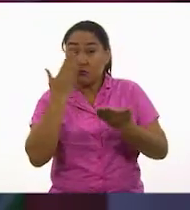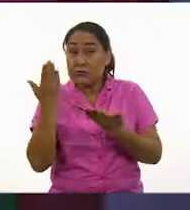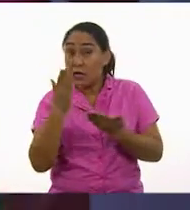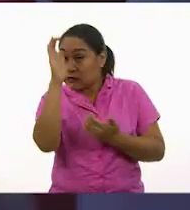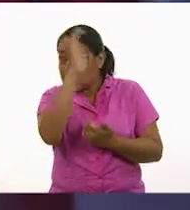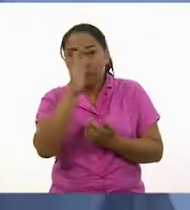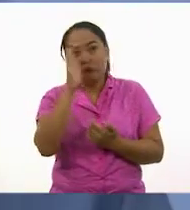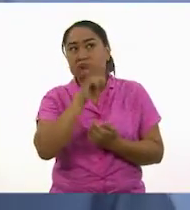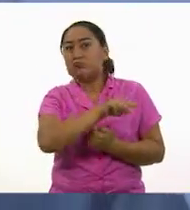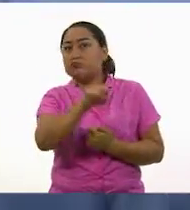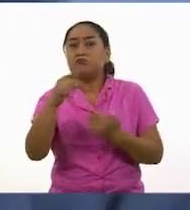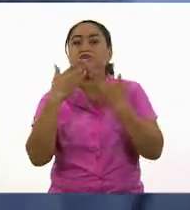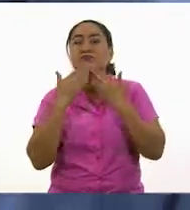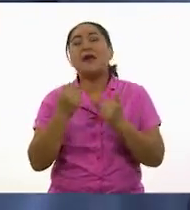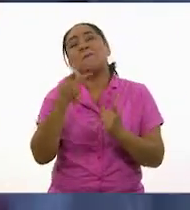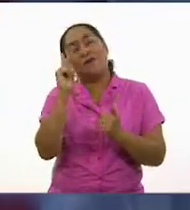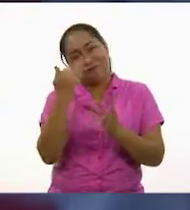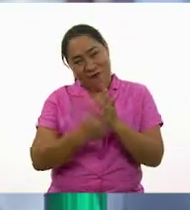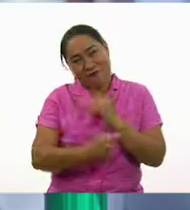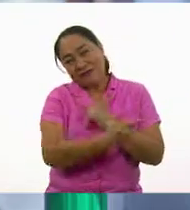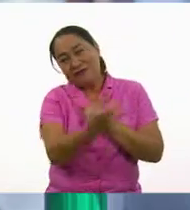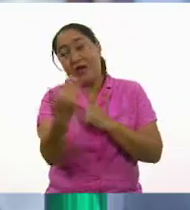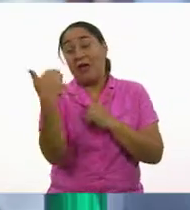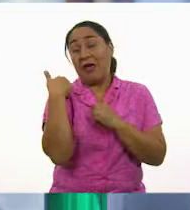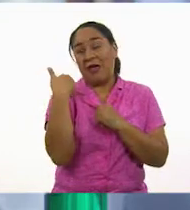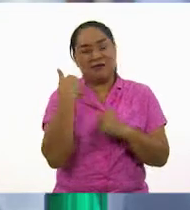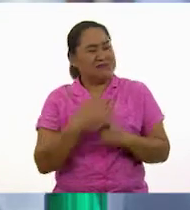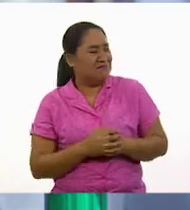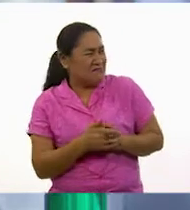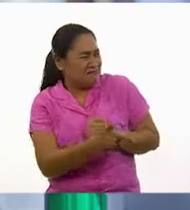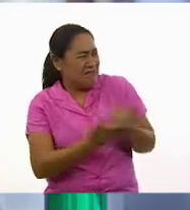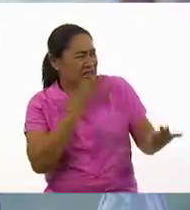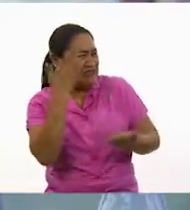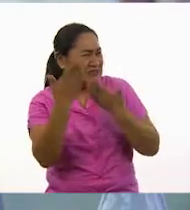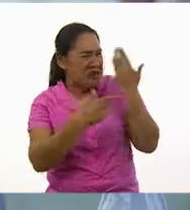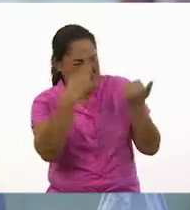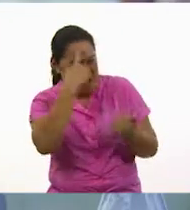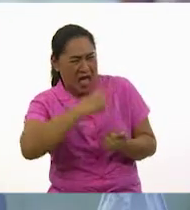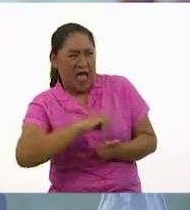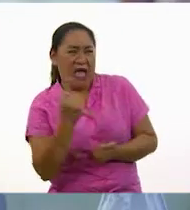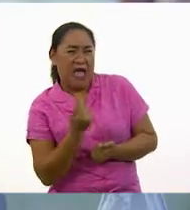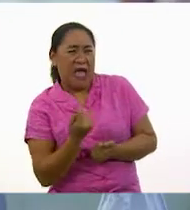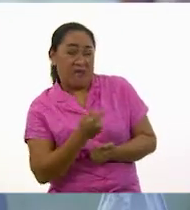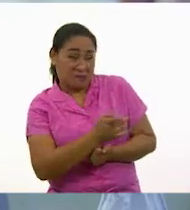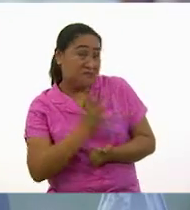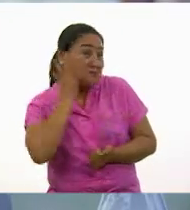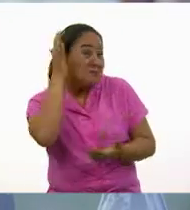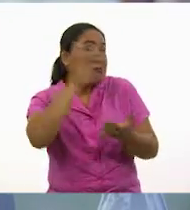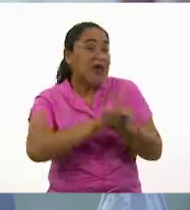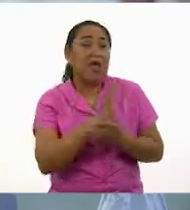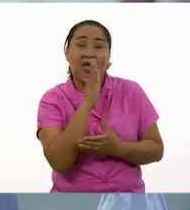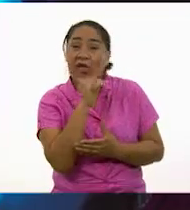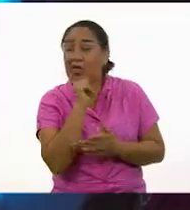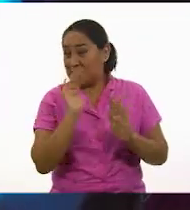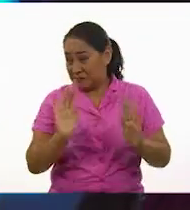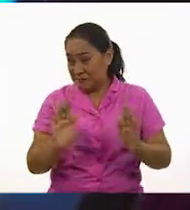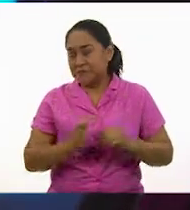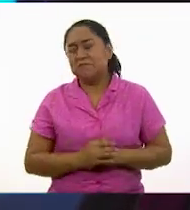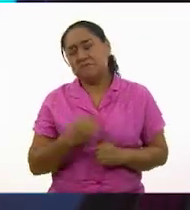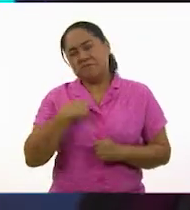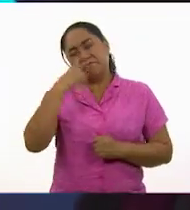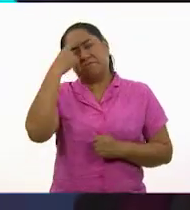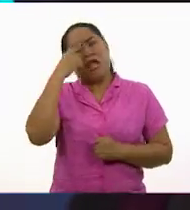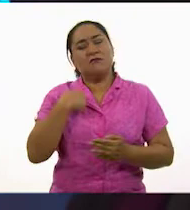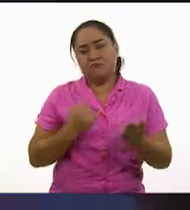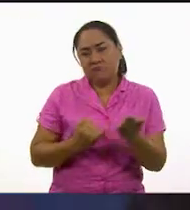ciencia. Y nunca faltó el familiar que me dijera, ¿Por qué estudias eso? Nadie se va a querer casar contigo. Decidí